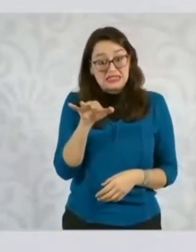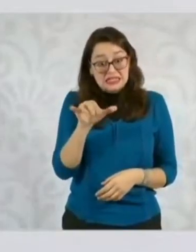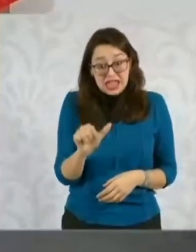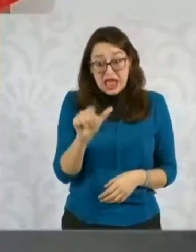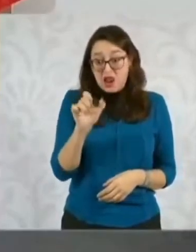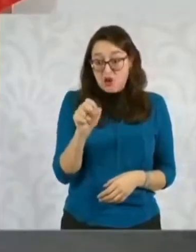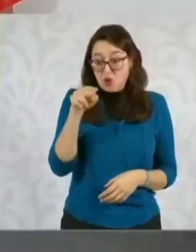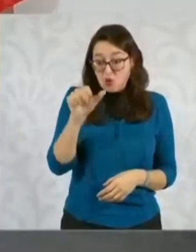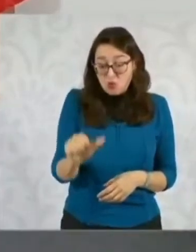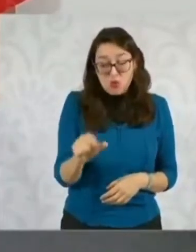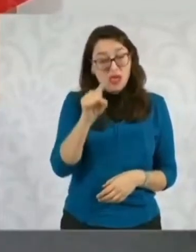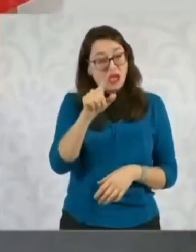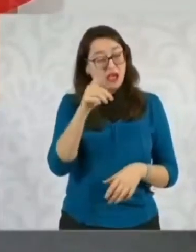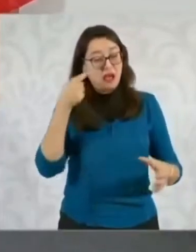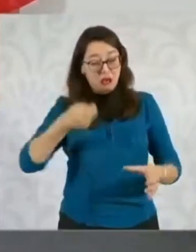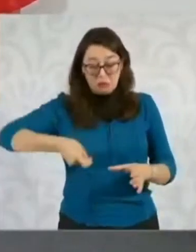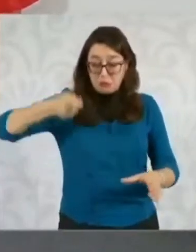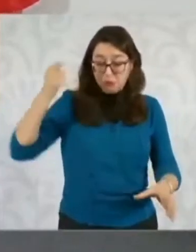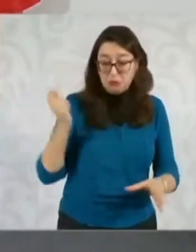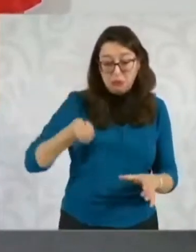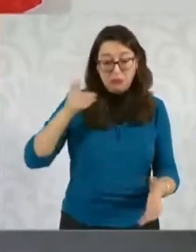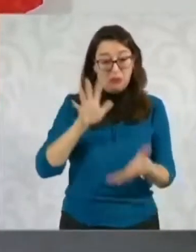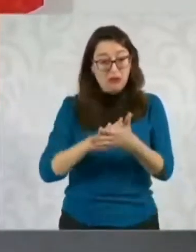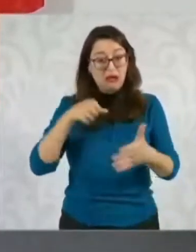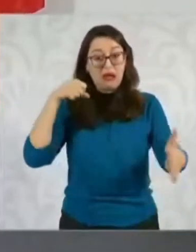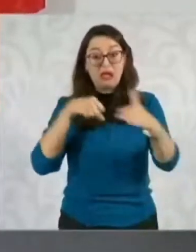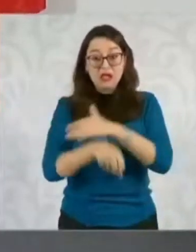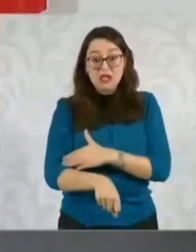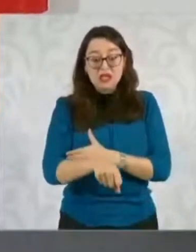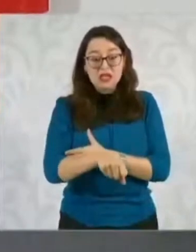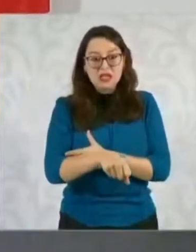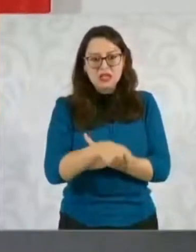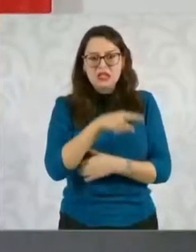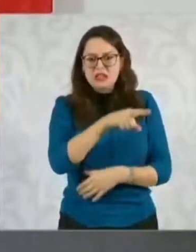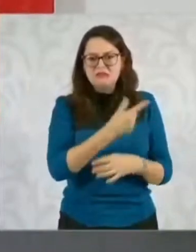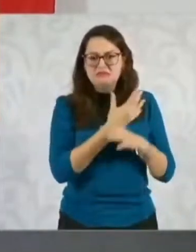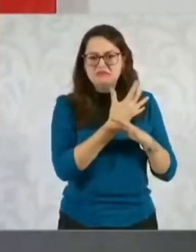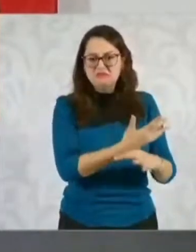que ese mismo día hace un comunicado que dice lo volvería a hacer.